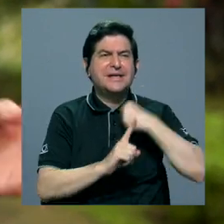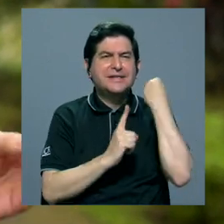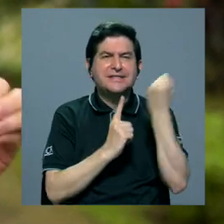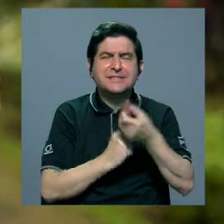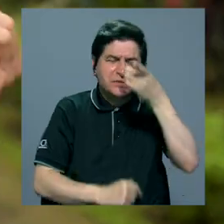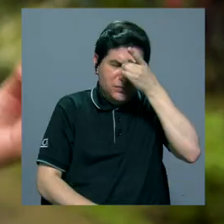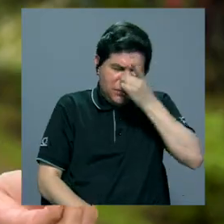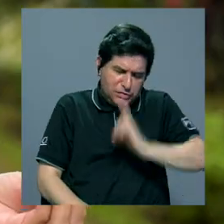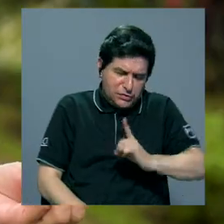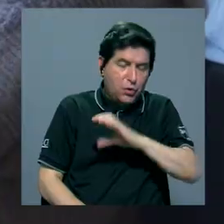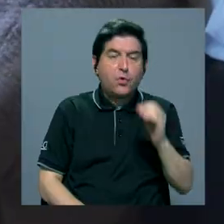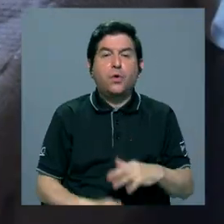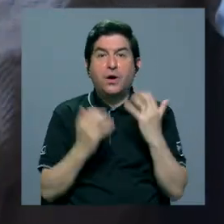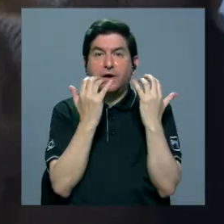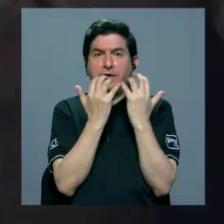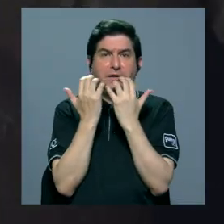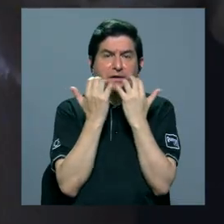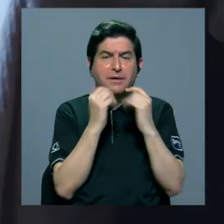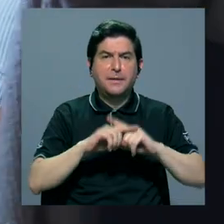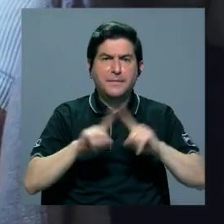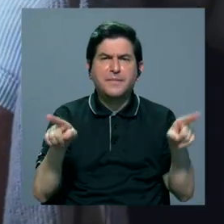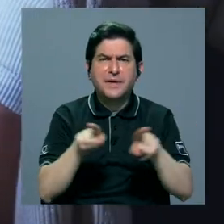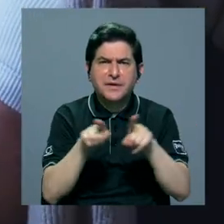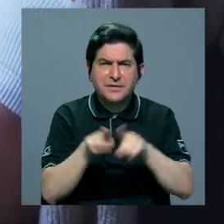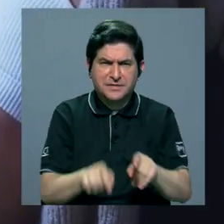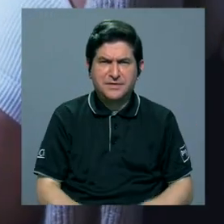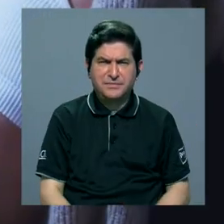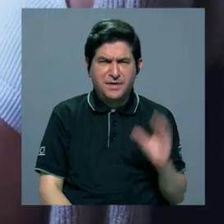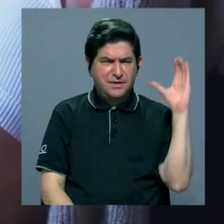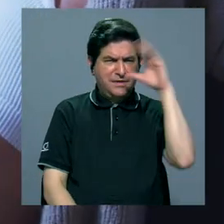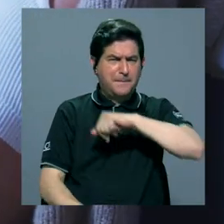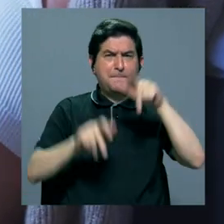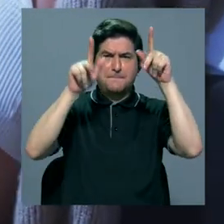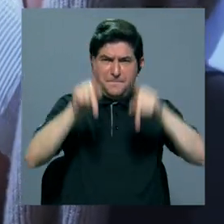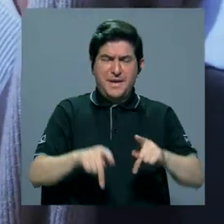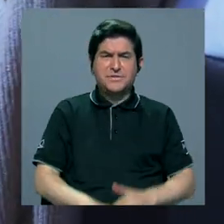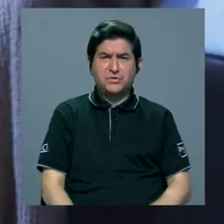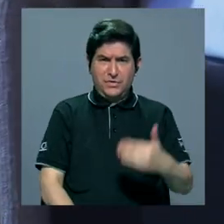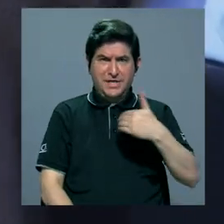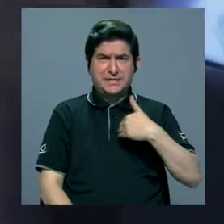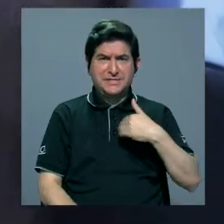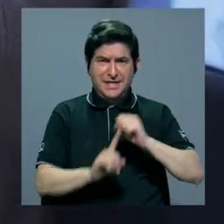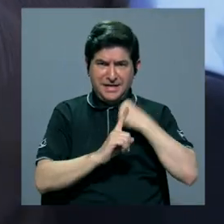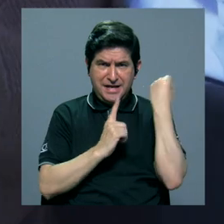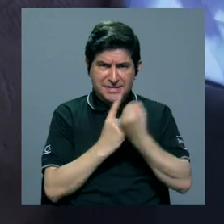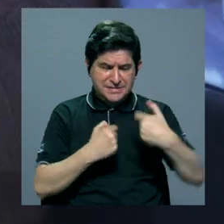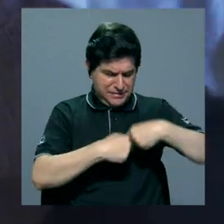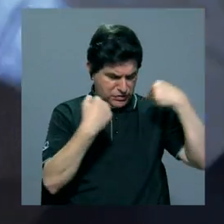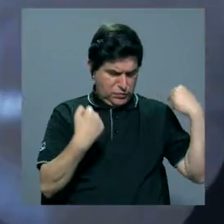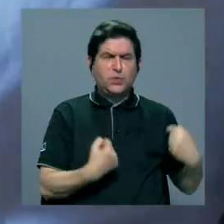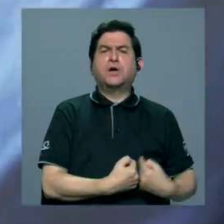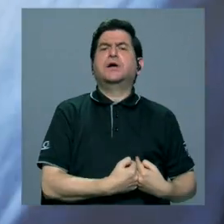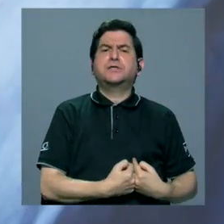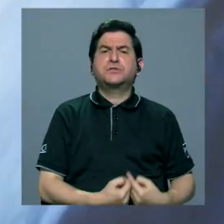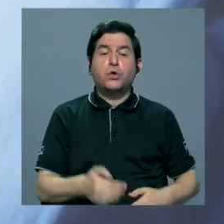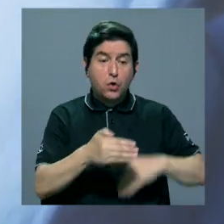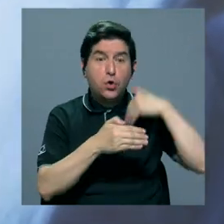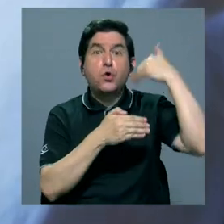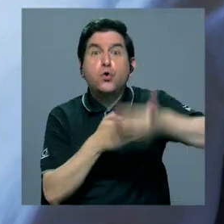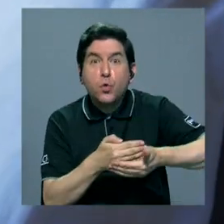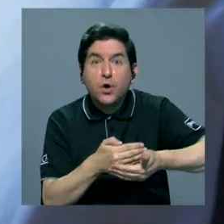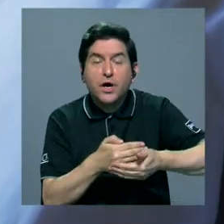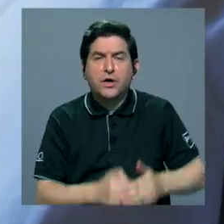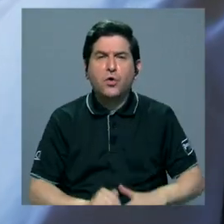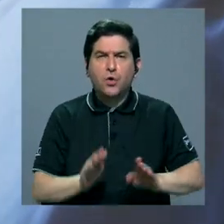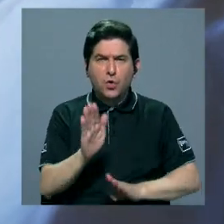depresivo o ansioso. Pero también se ha visto como personas que desarrollan un cuadro a nivel cardiovascular, posterior a esto